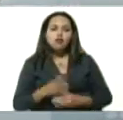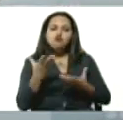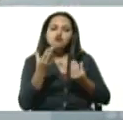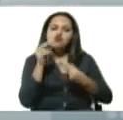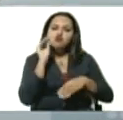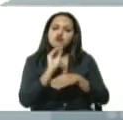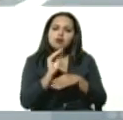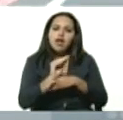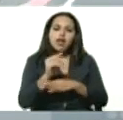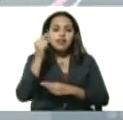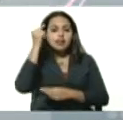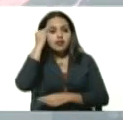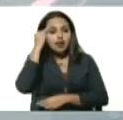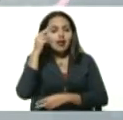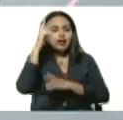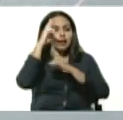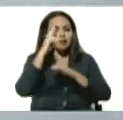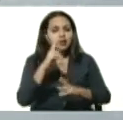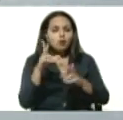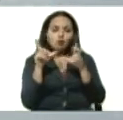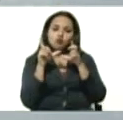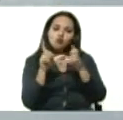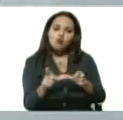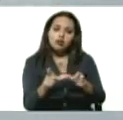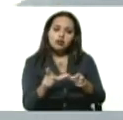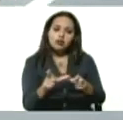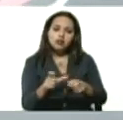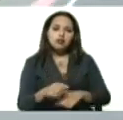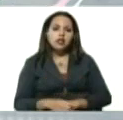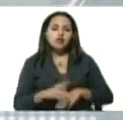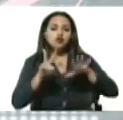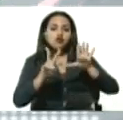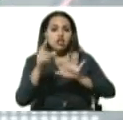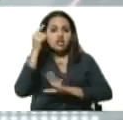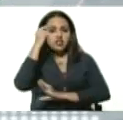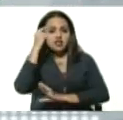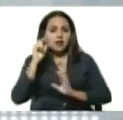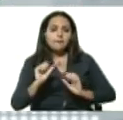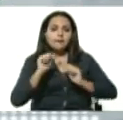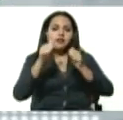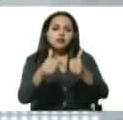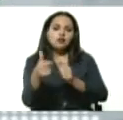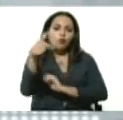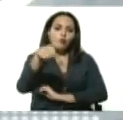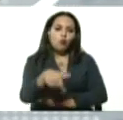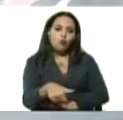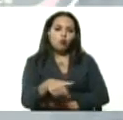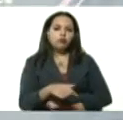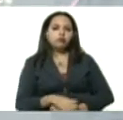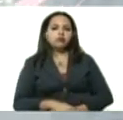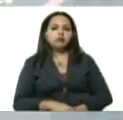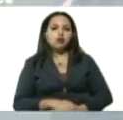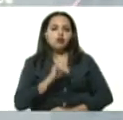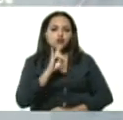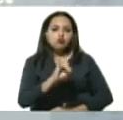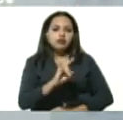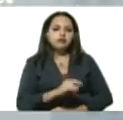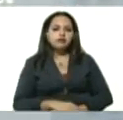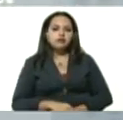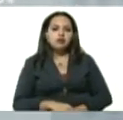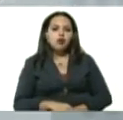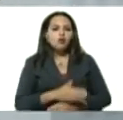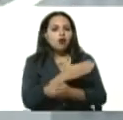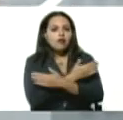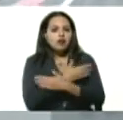en estos días, respetemos la cuarentena en estos siete días que iniciaron el día de hoy, lunes. Un gran